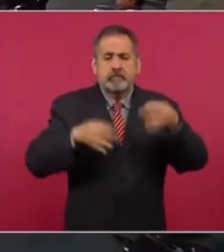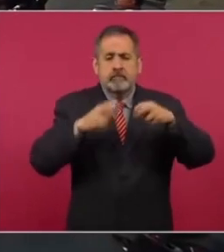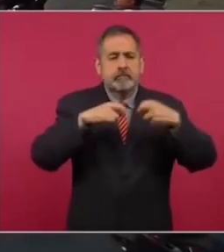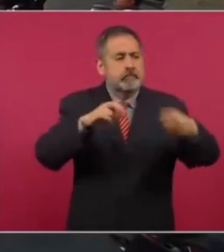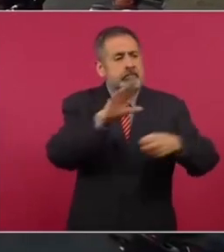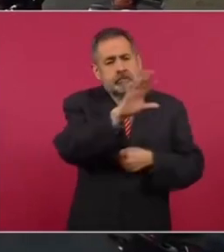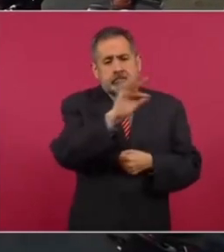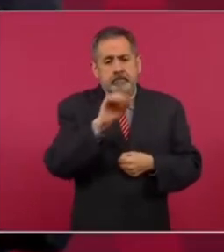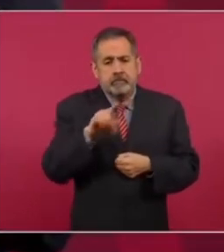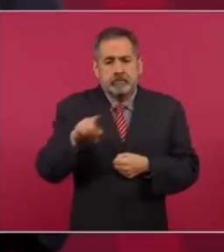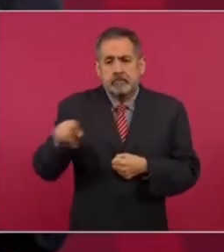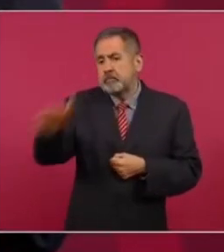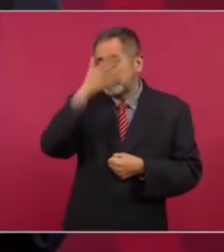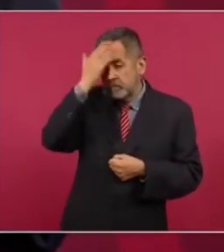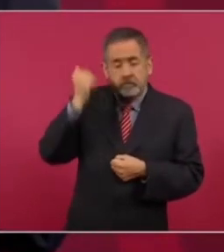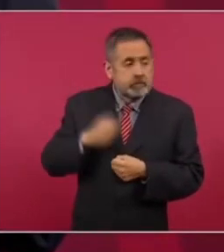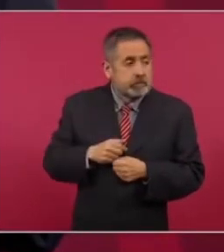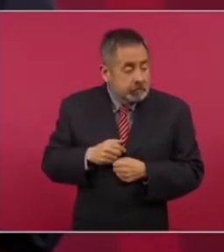electoral no lo saben